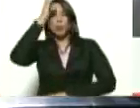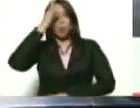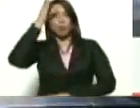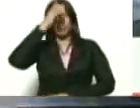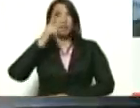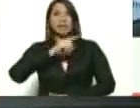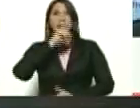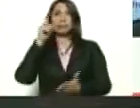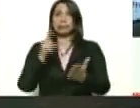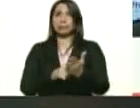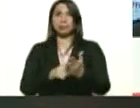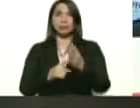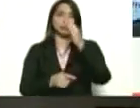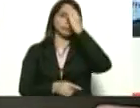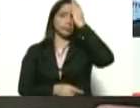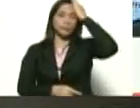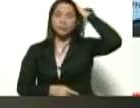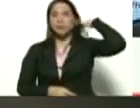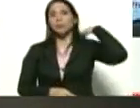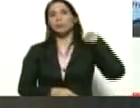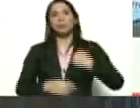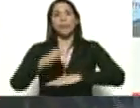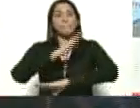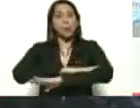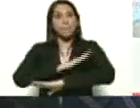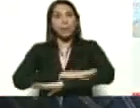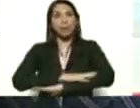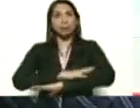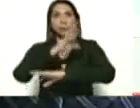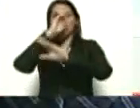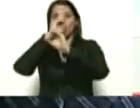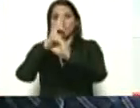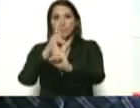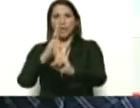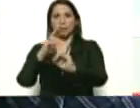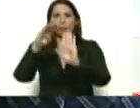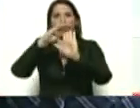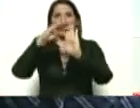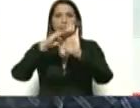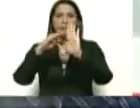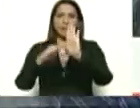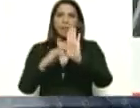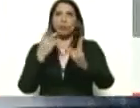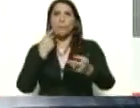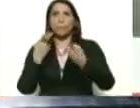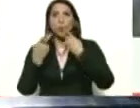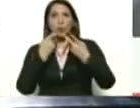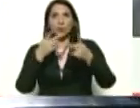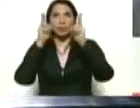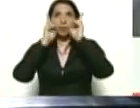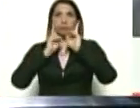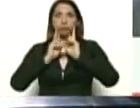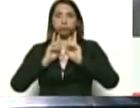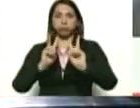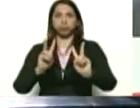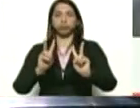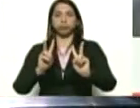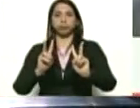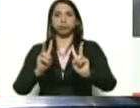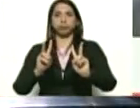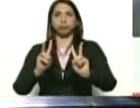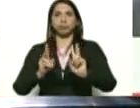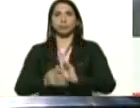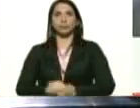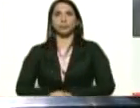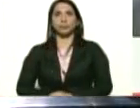de la disciplina en el acatamiento de los lineamientos y las políticas sanitarias y epidemiológicas